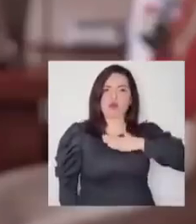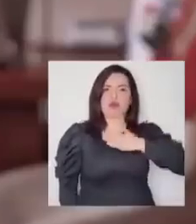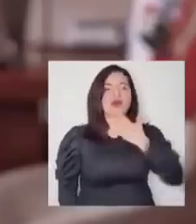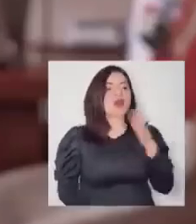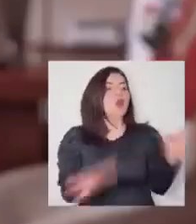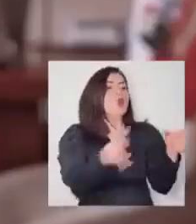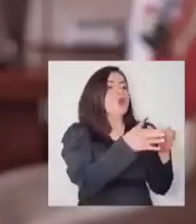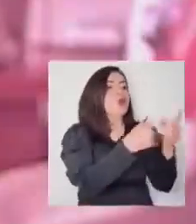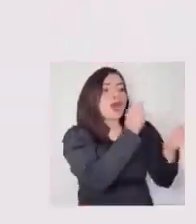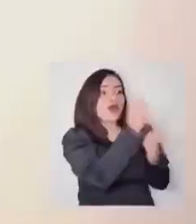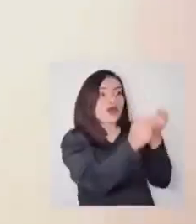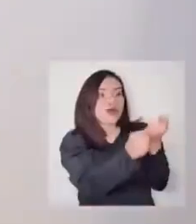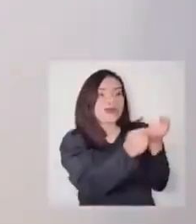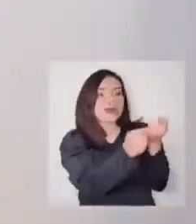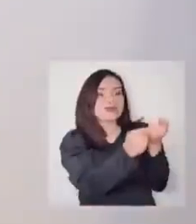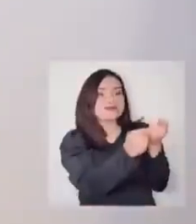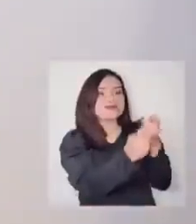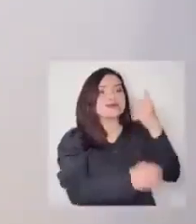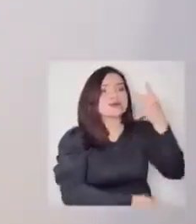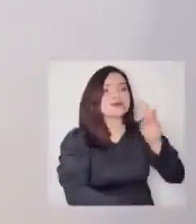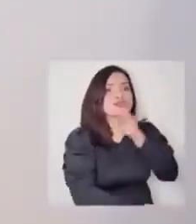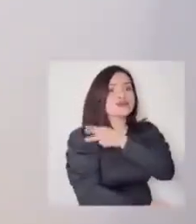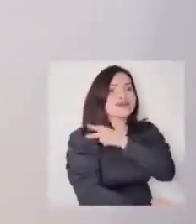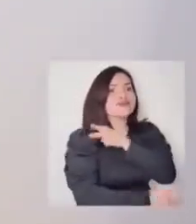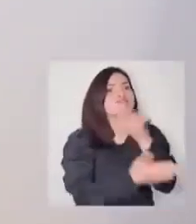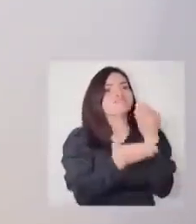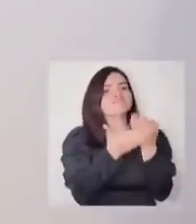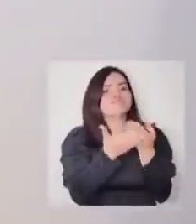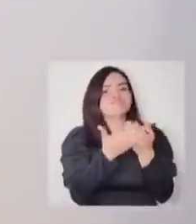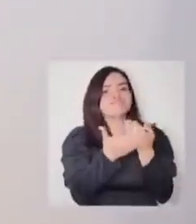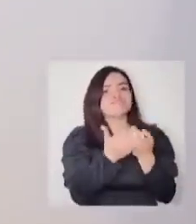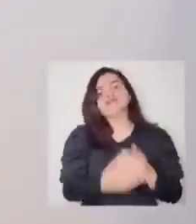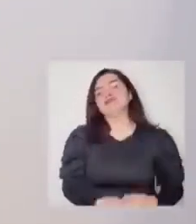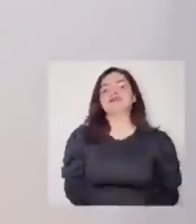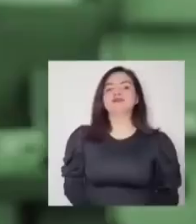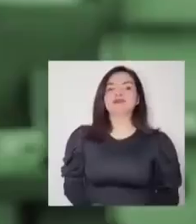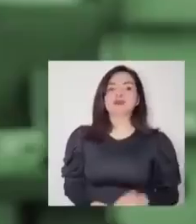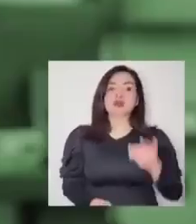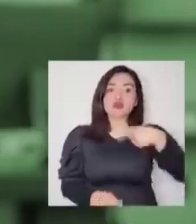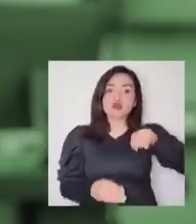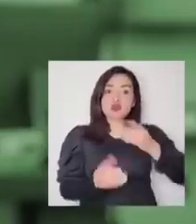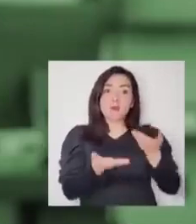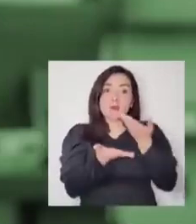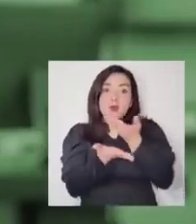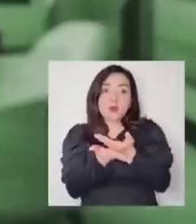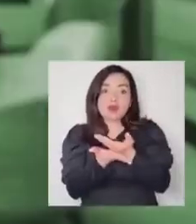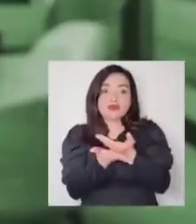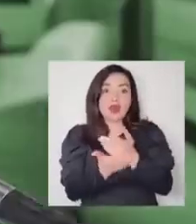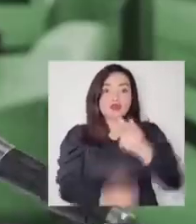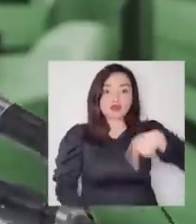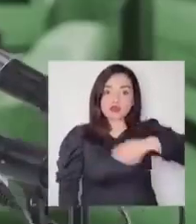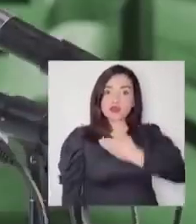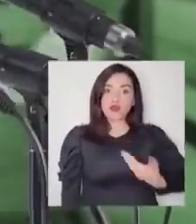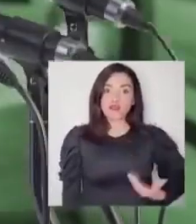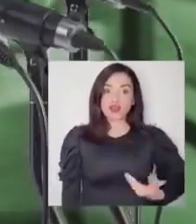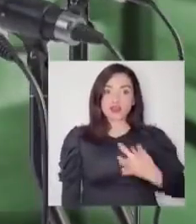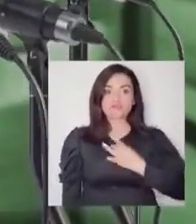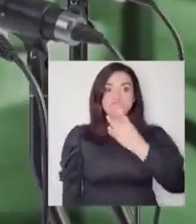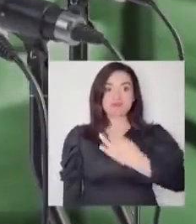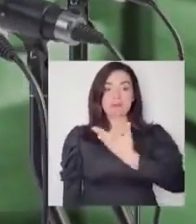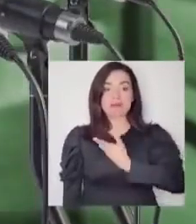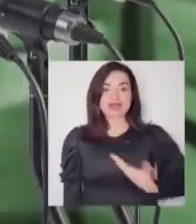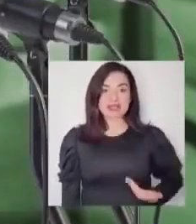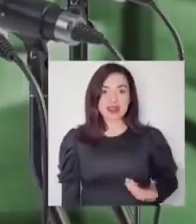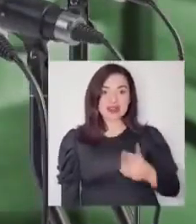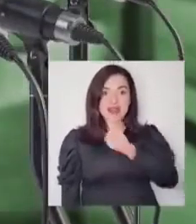el beneficio de sus grupos económicos que finalmente son sus empleadores. ¿Qué proponemos nosotros? Si somos gobierno, si